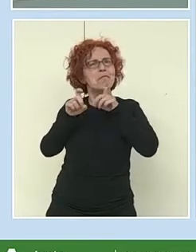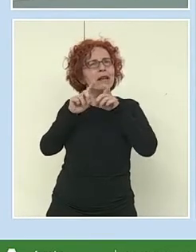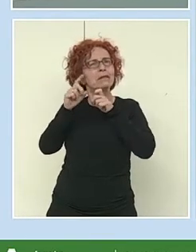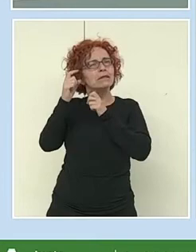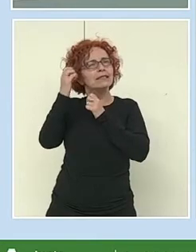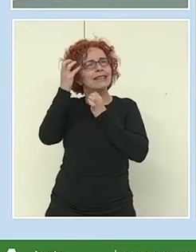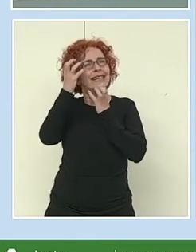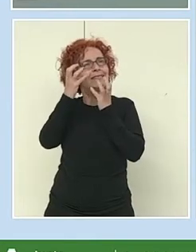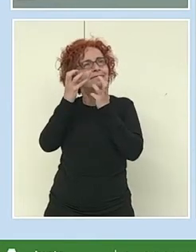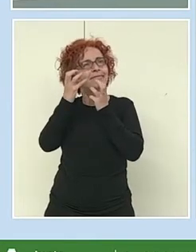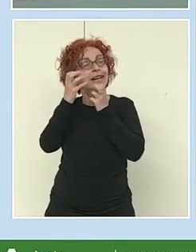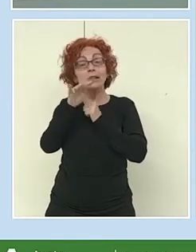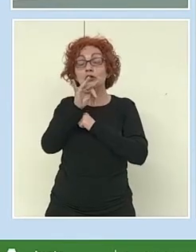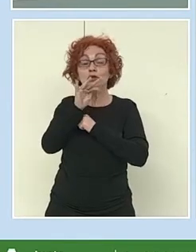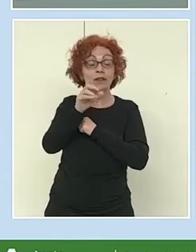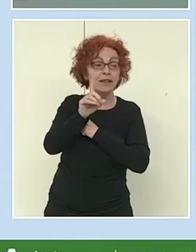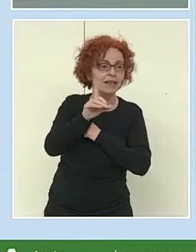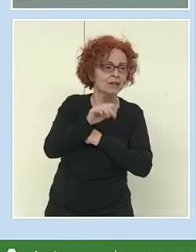No hemos terminado todavía.